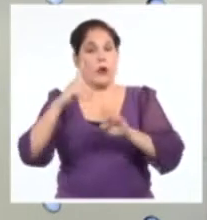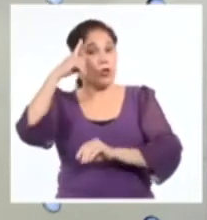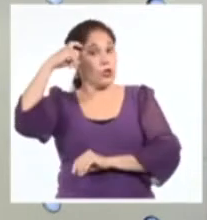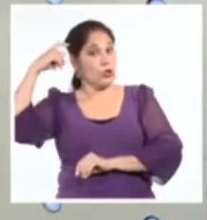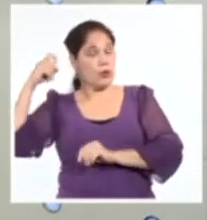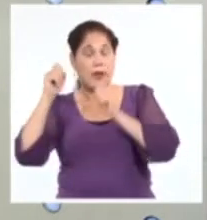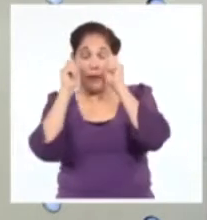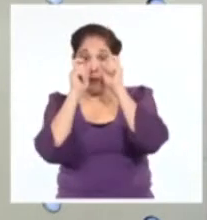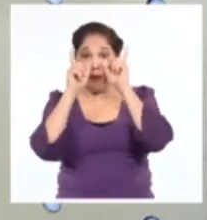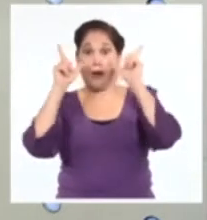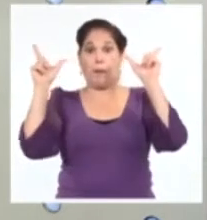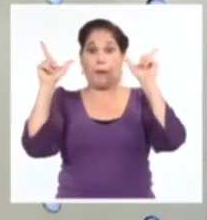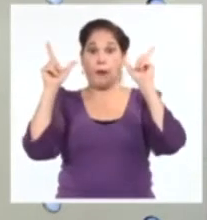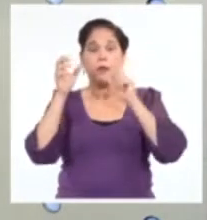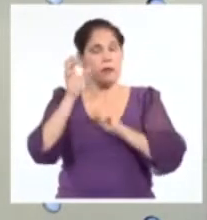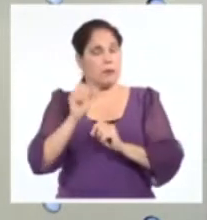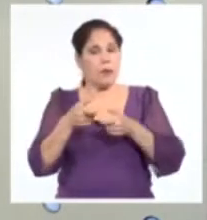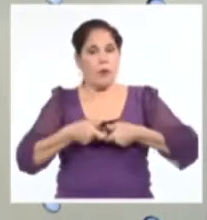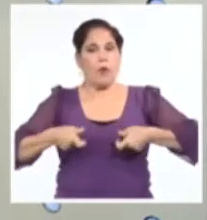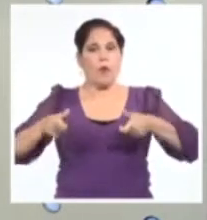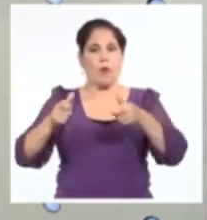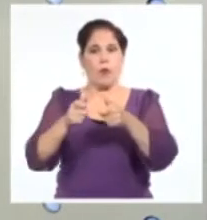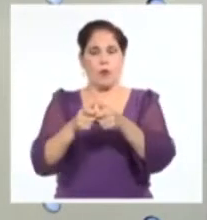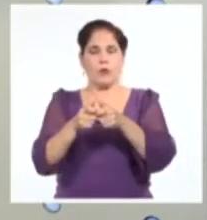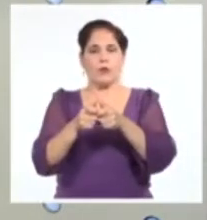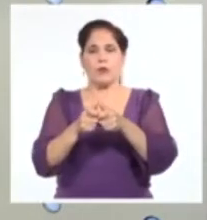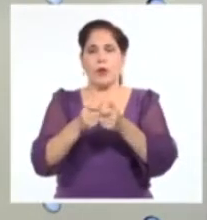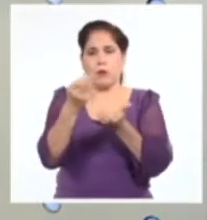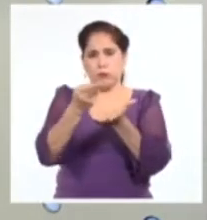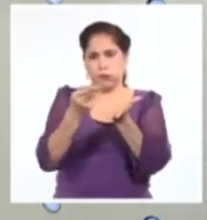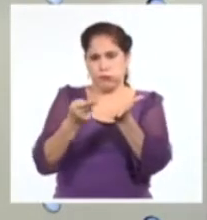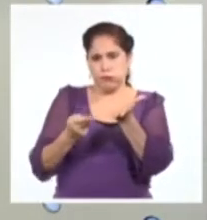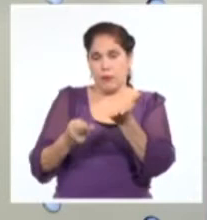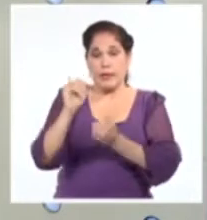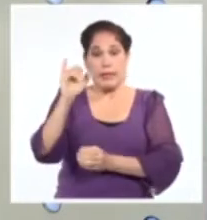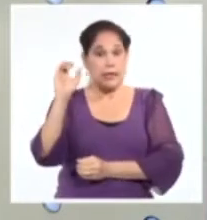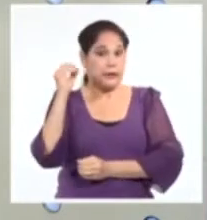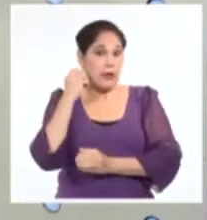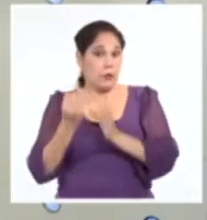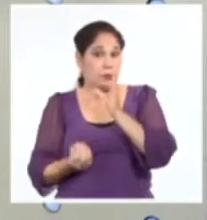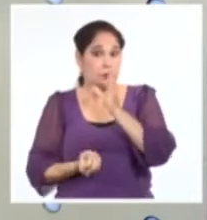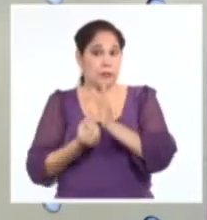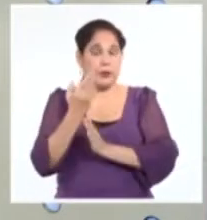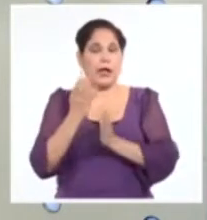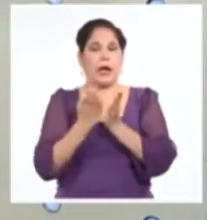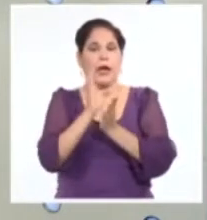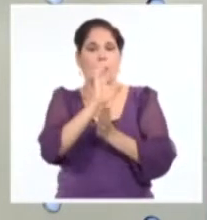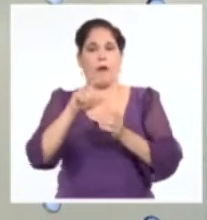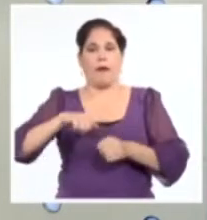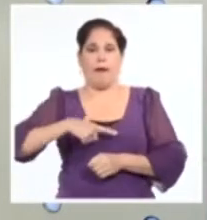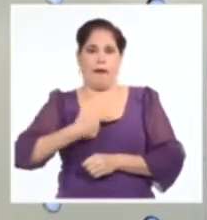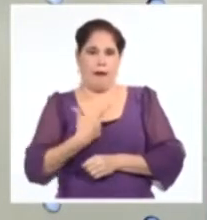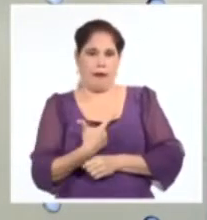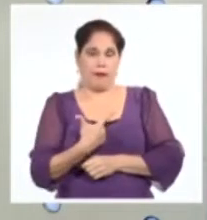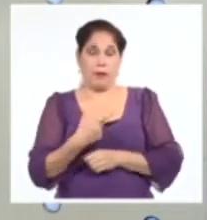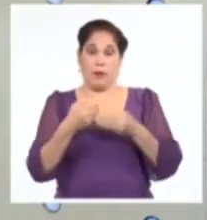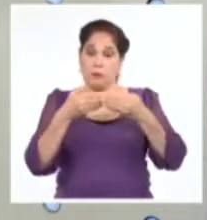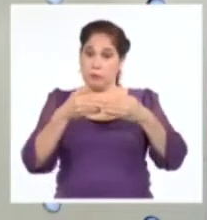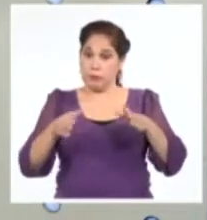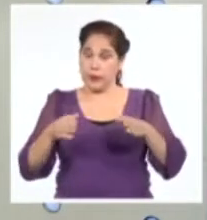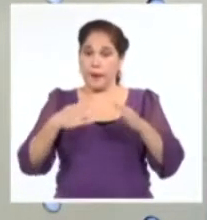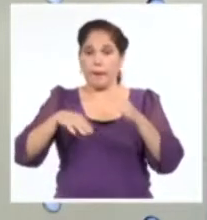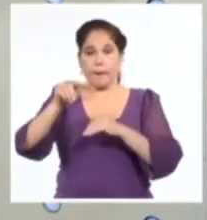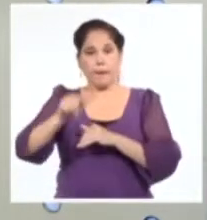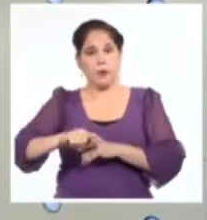Despierto, un homenaje desde el Consejo Nacional de las Artes Plásticas a los 60 años de la Escuela Nacional de Arte. A la apertura asistió el